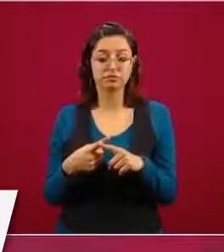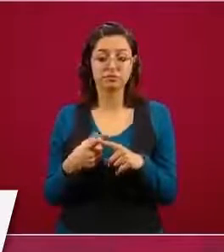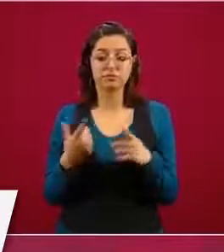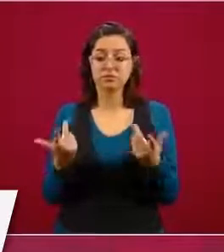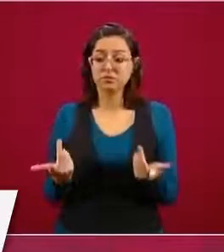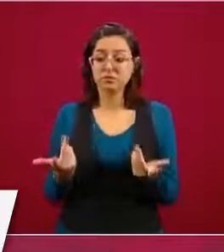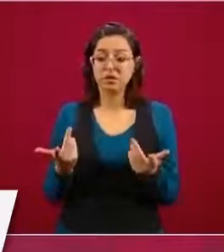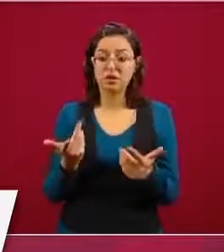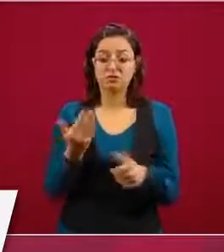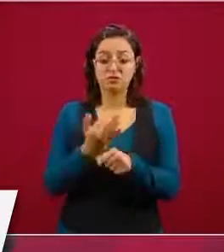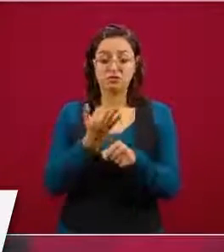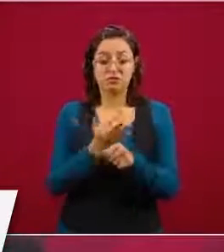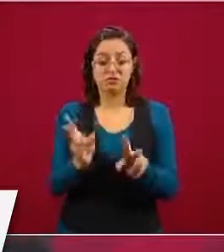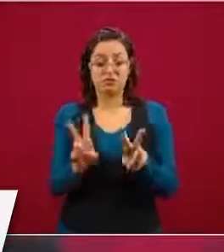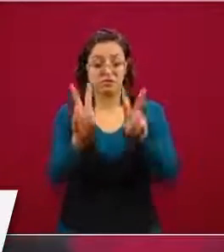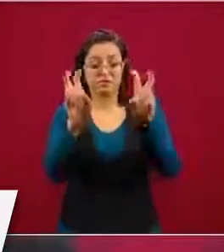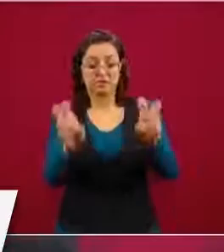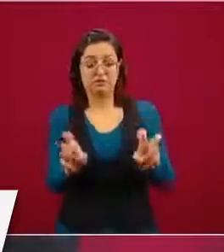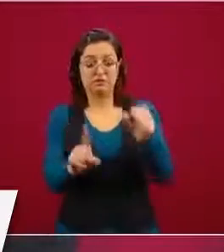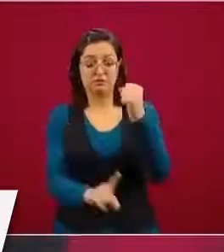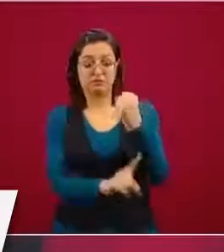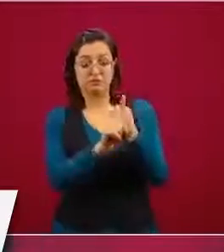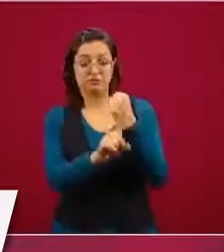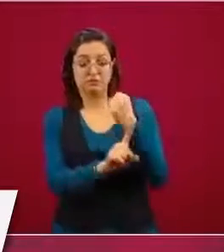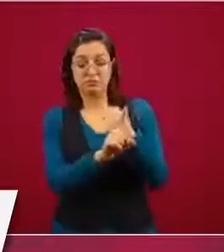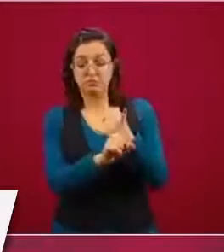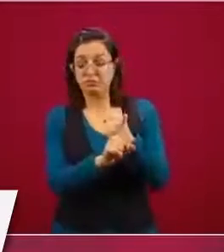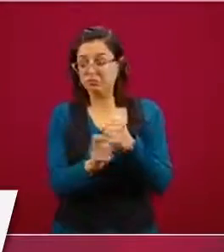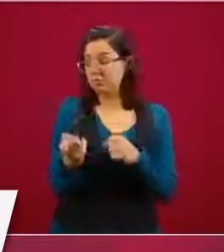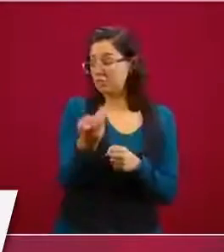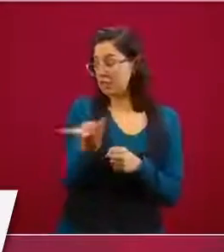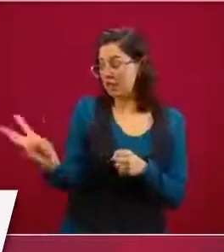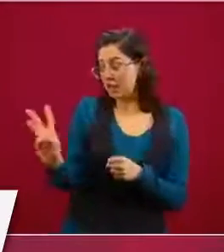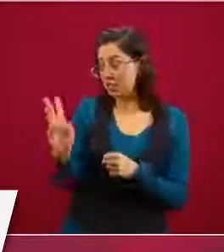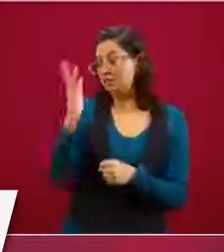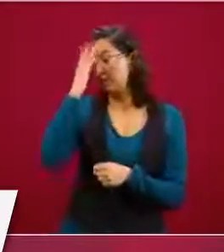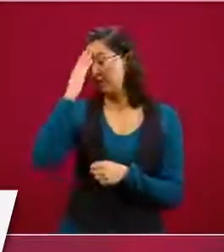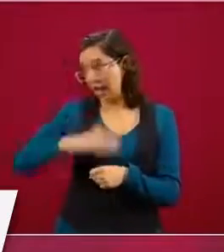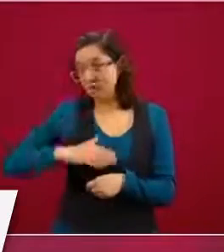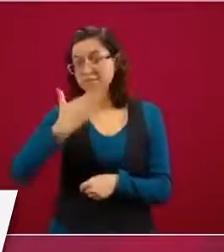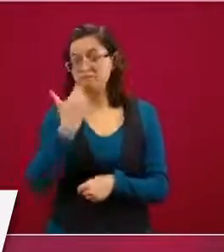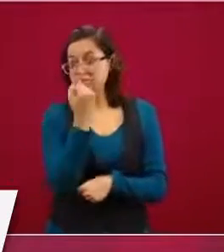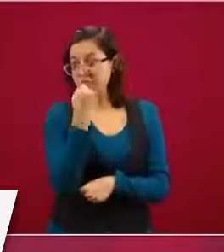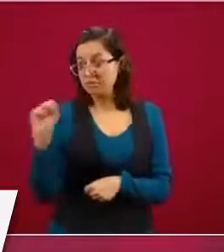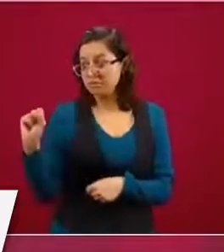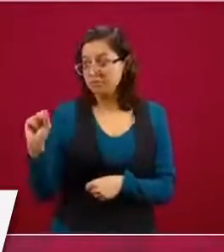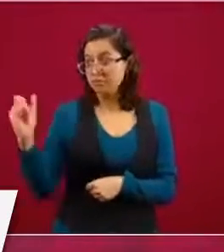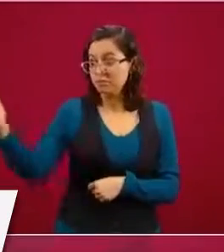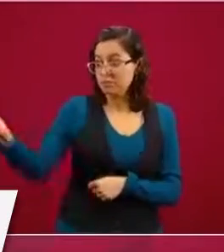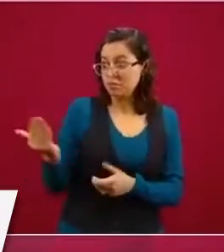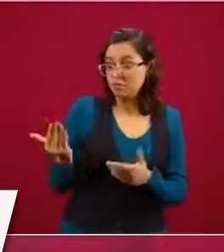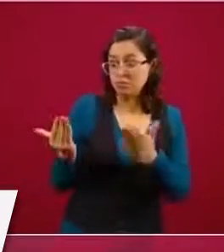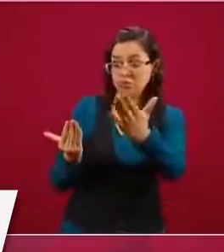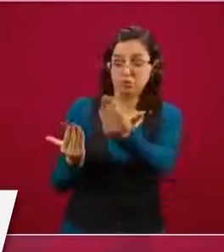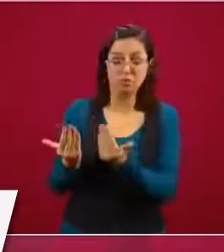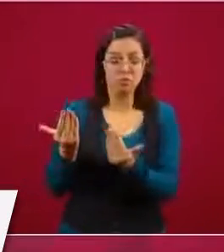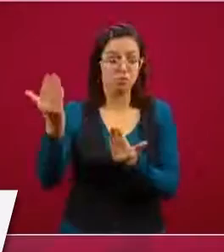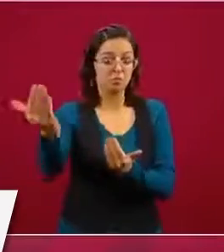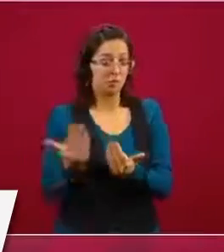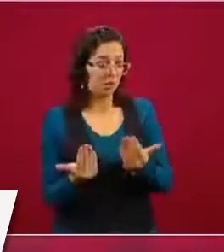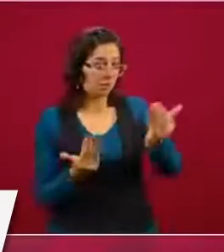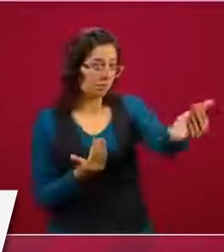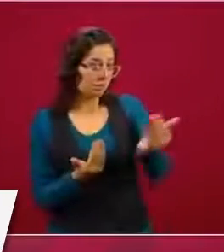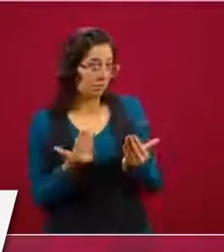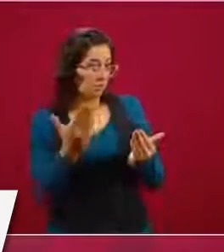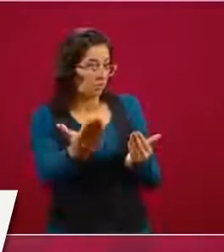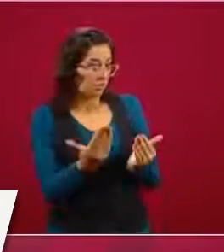¿qué se hace? Se revisan las proyecciones de cómo vamos, de acuerdo